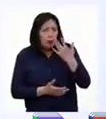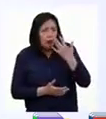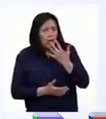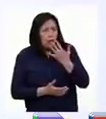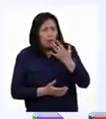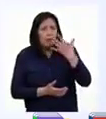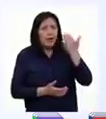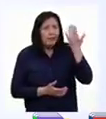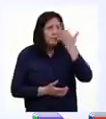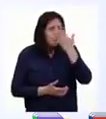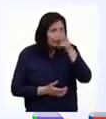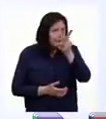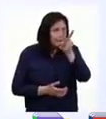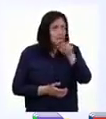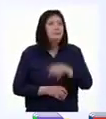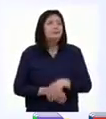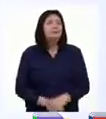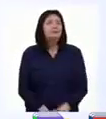y negro, como este.